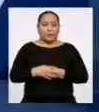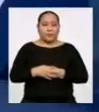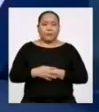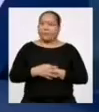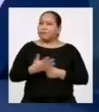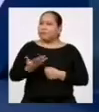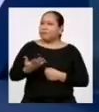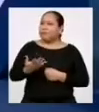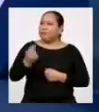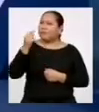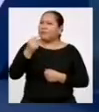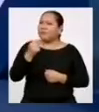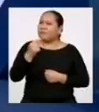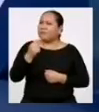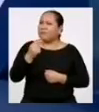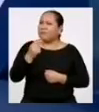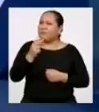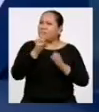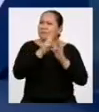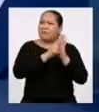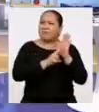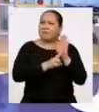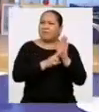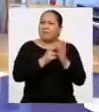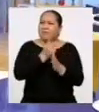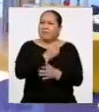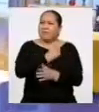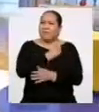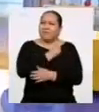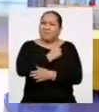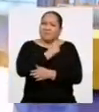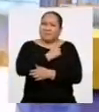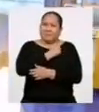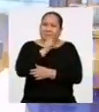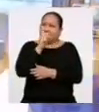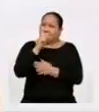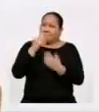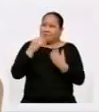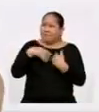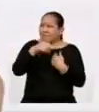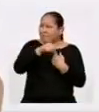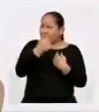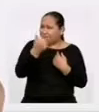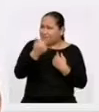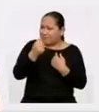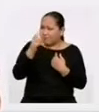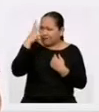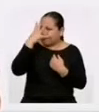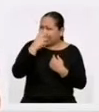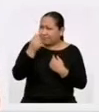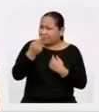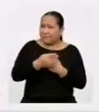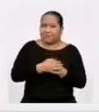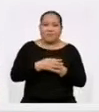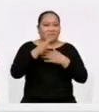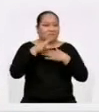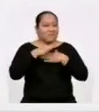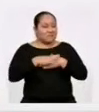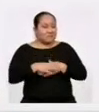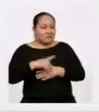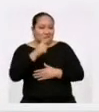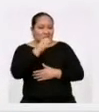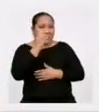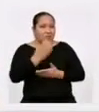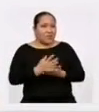Profe, esa fórmula asusta un poco. ¿No tiene otra más bonita? Tranquila, Yaremis. ¿Nunca has